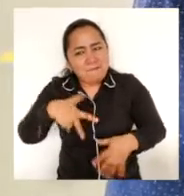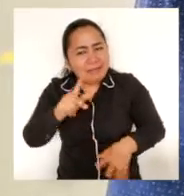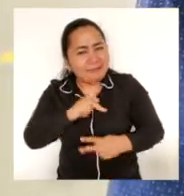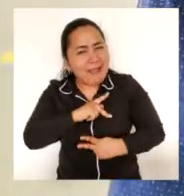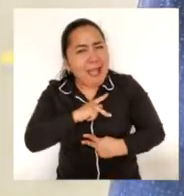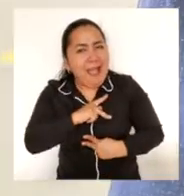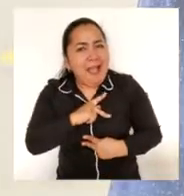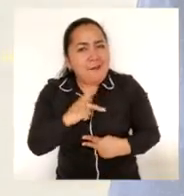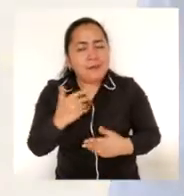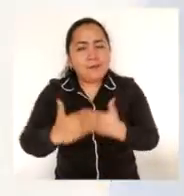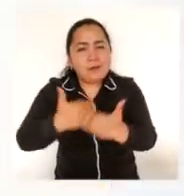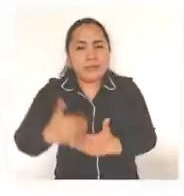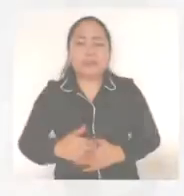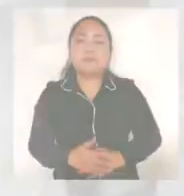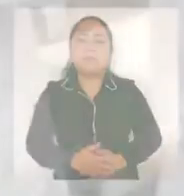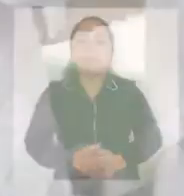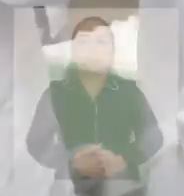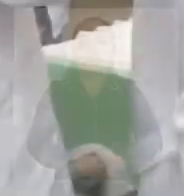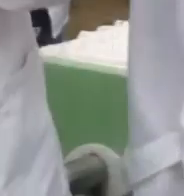procedimiento.